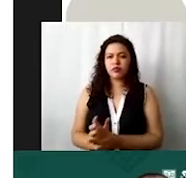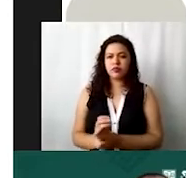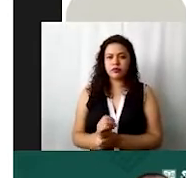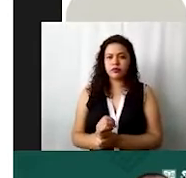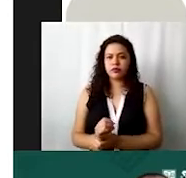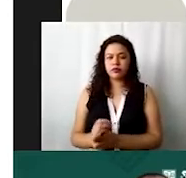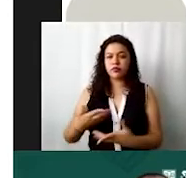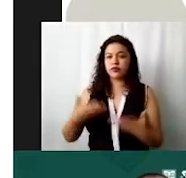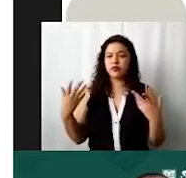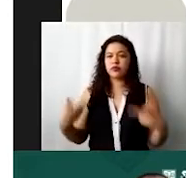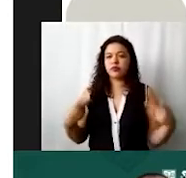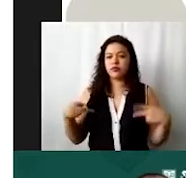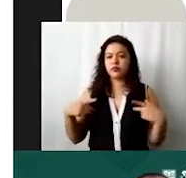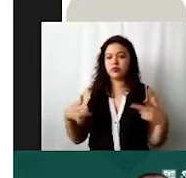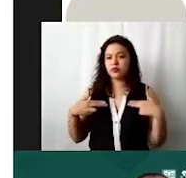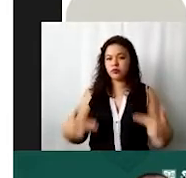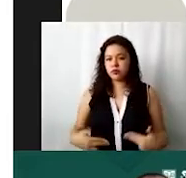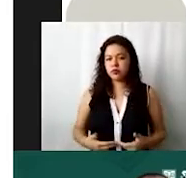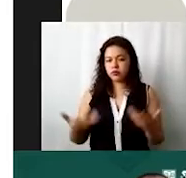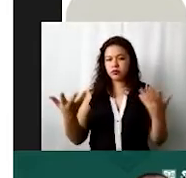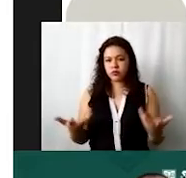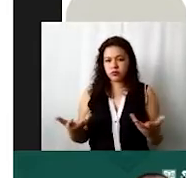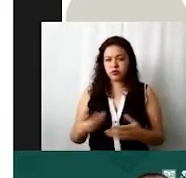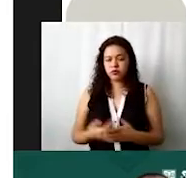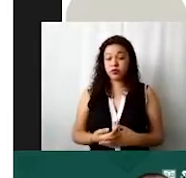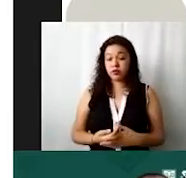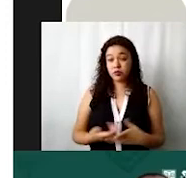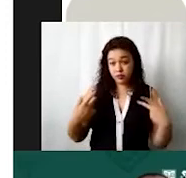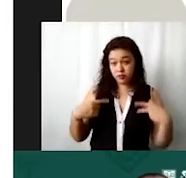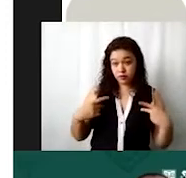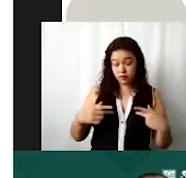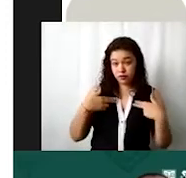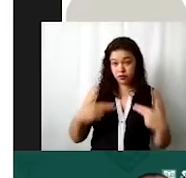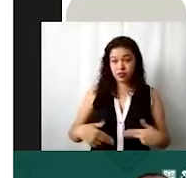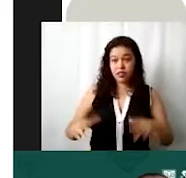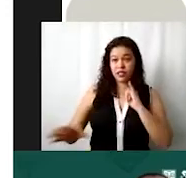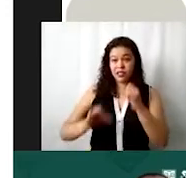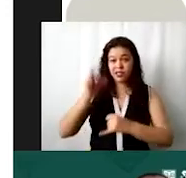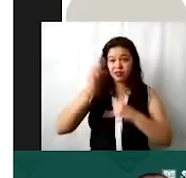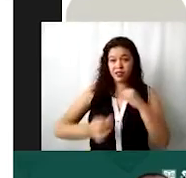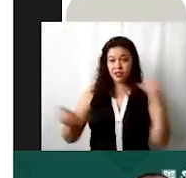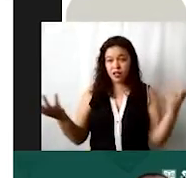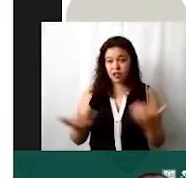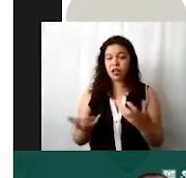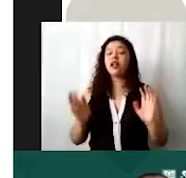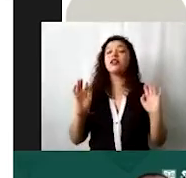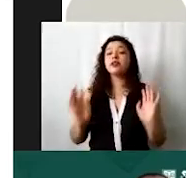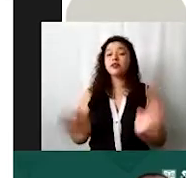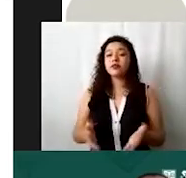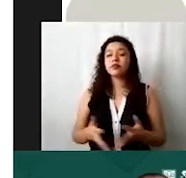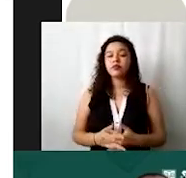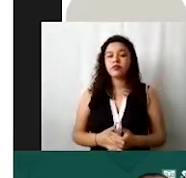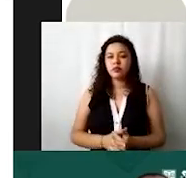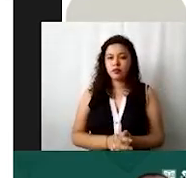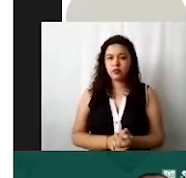recurso humano por eso es conveniente que el recurso humano se haga hasta el final esta parte es la única